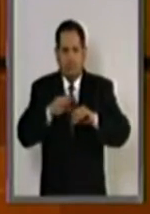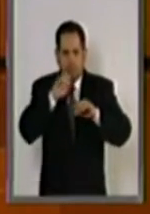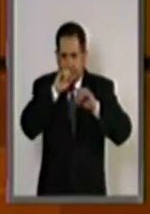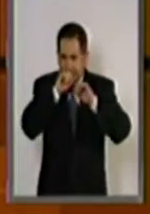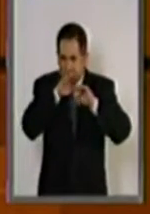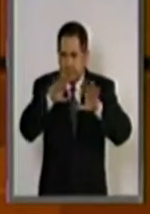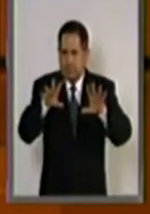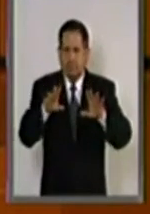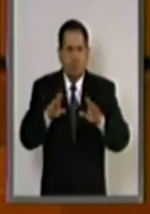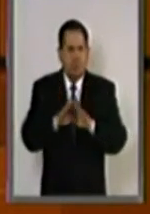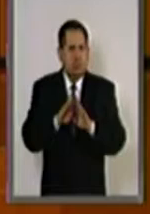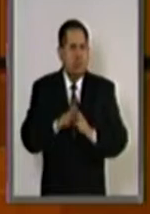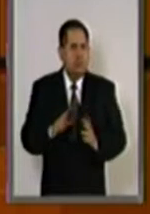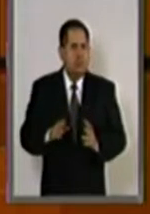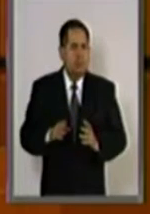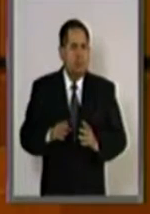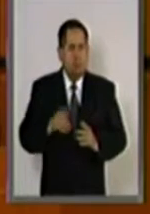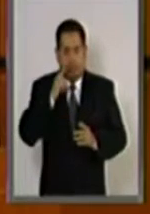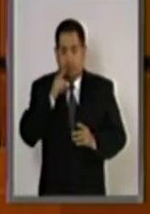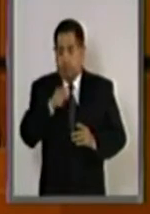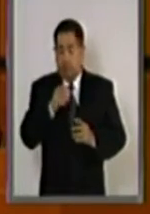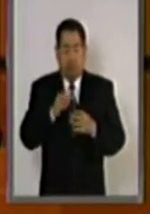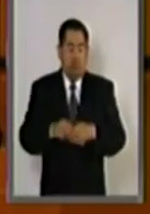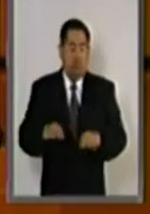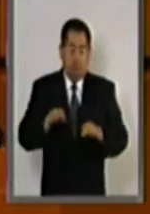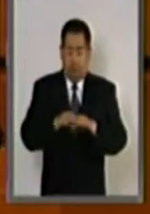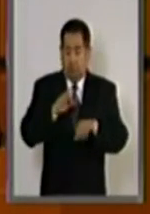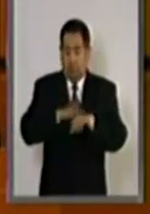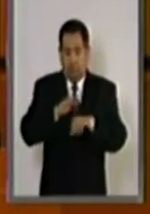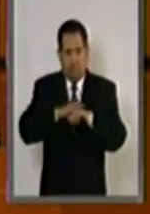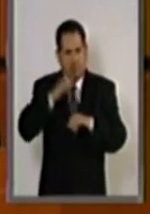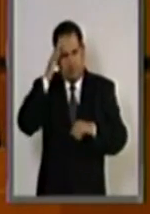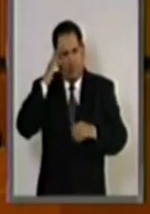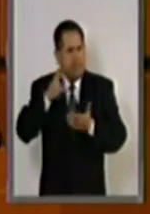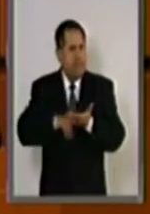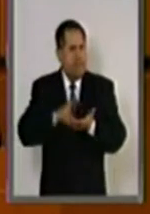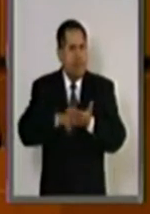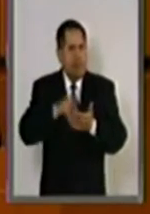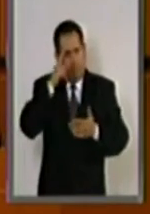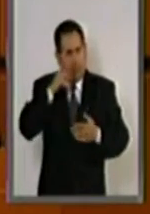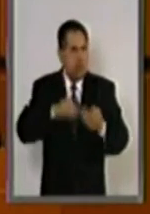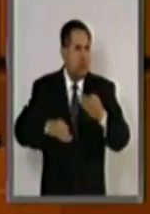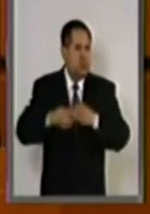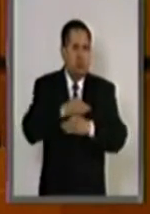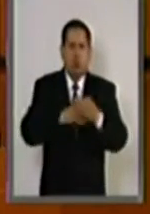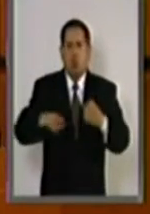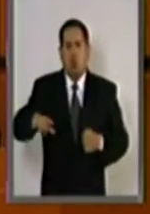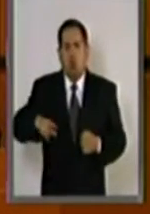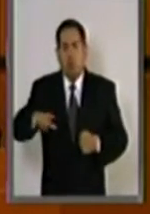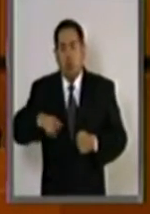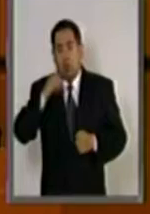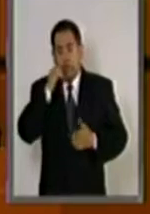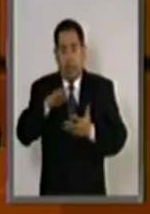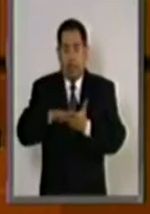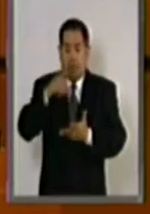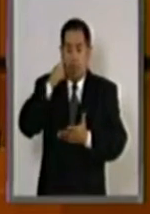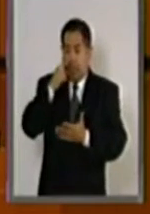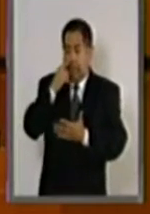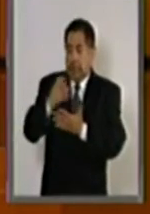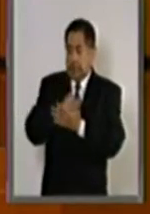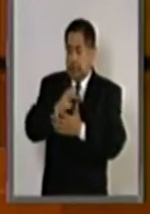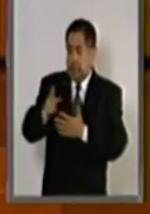cuentas, aspectos medulares e imprescindibles para todo régimen que se asuma como democrático.